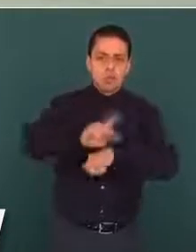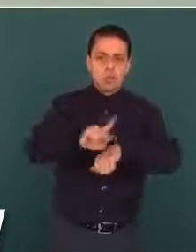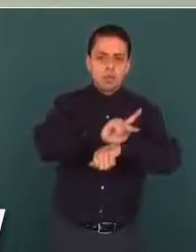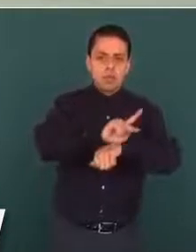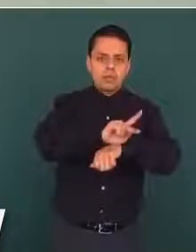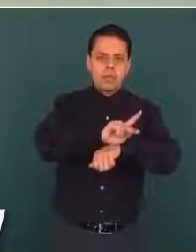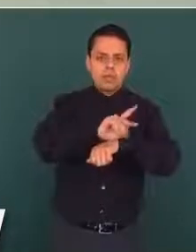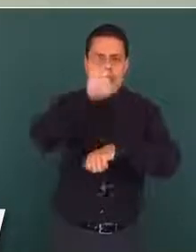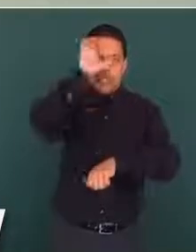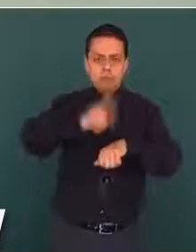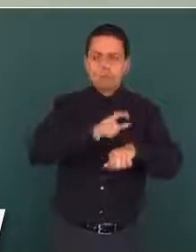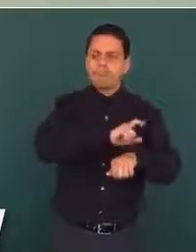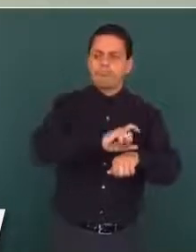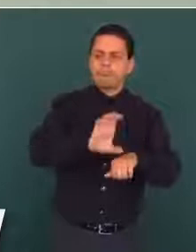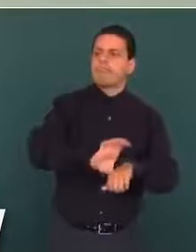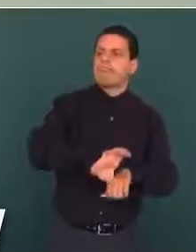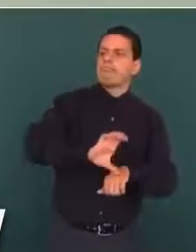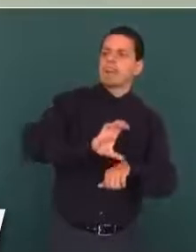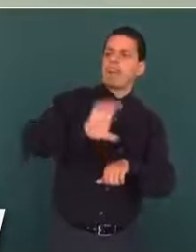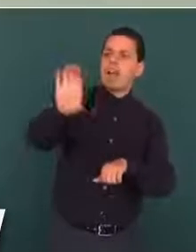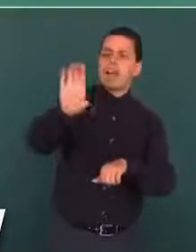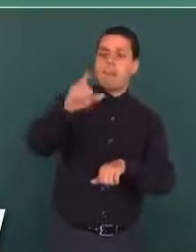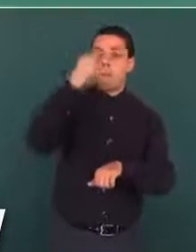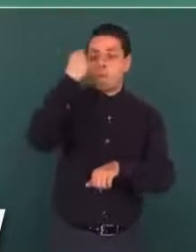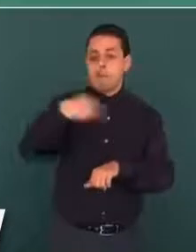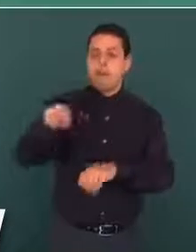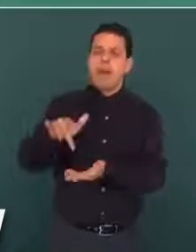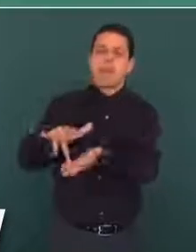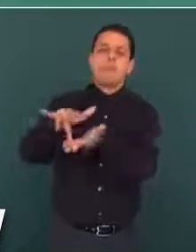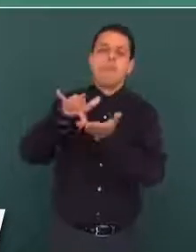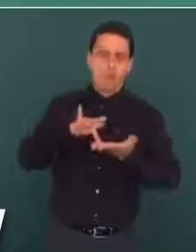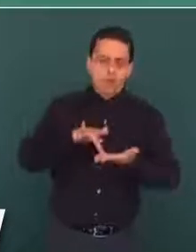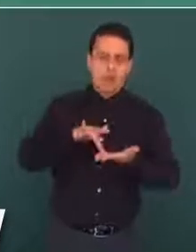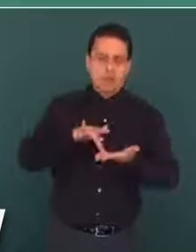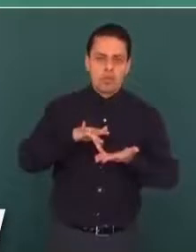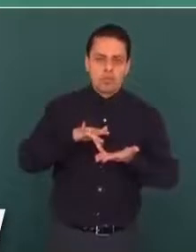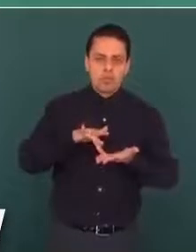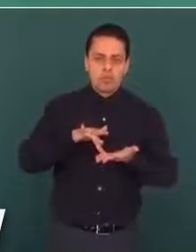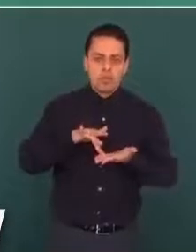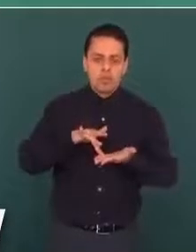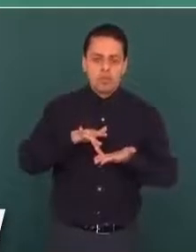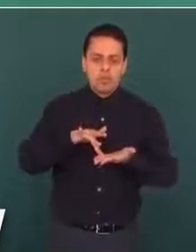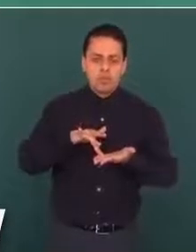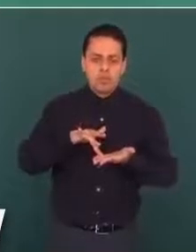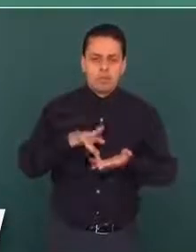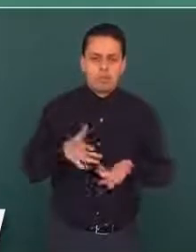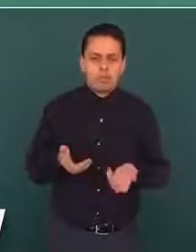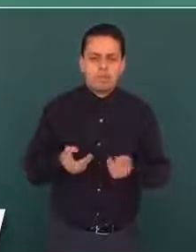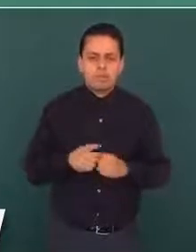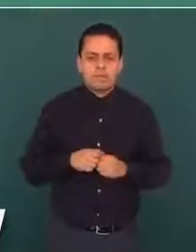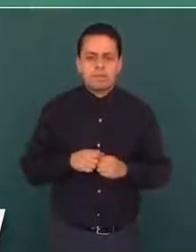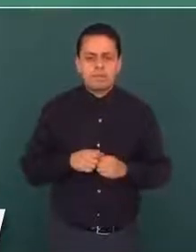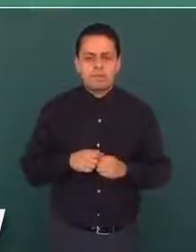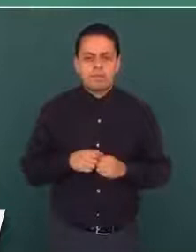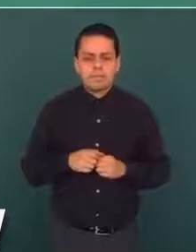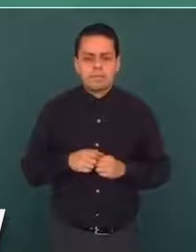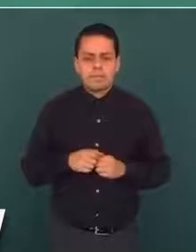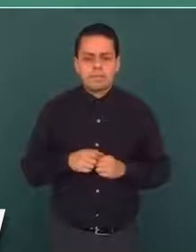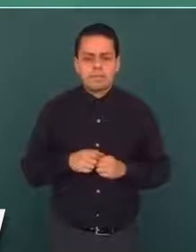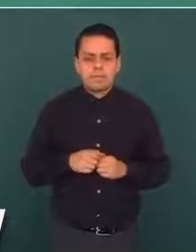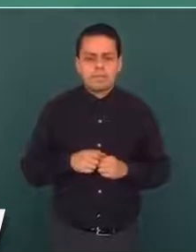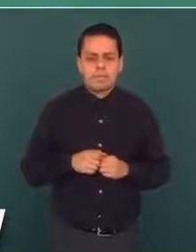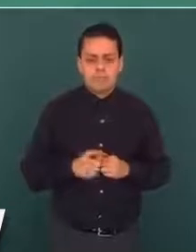para asesoría de campaña.